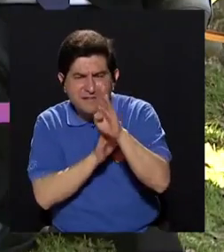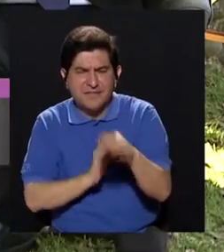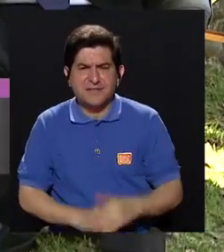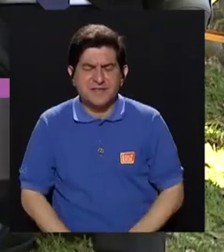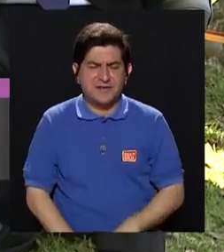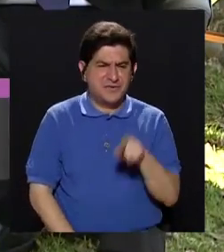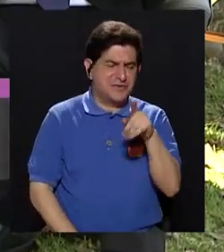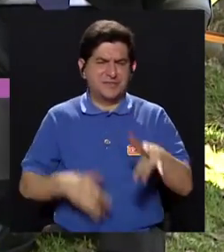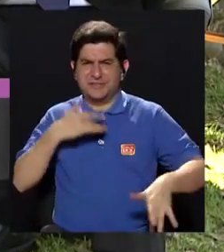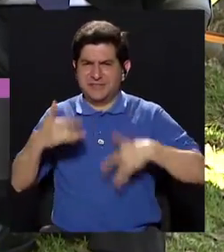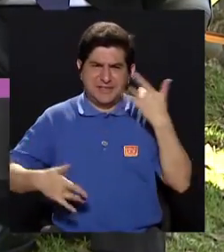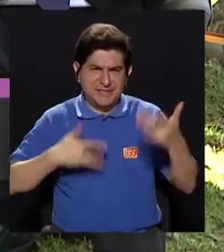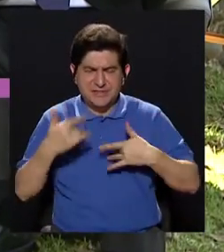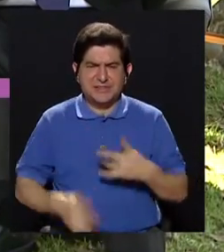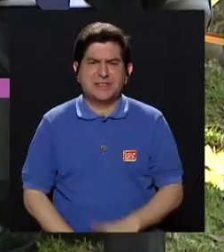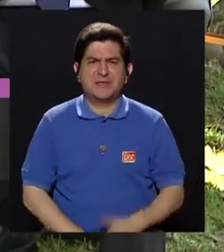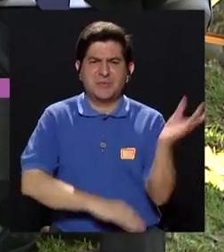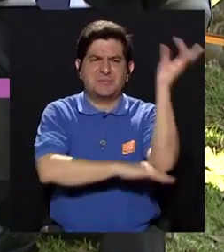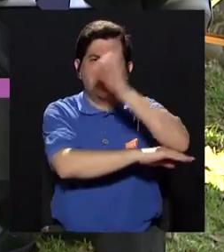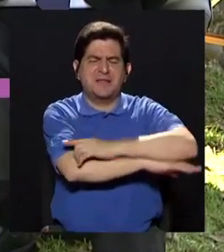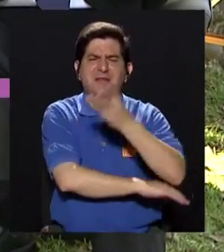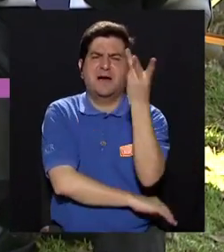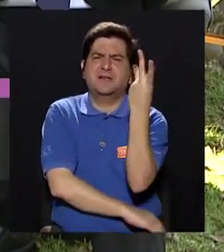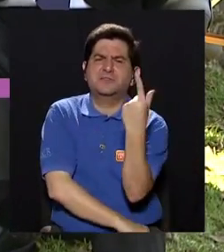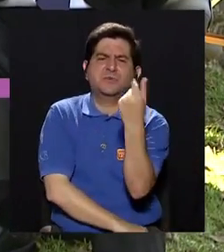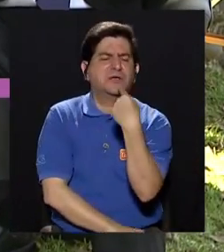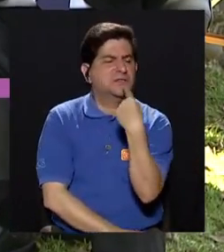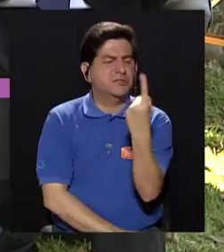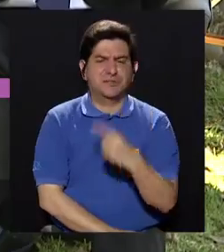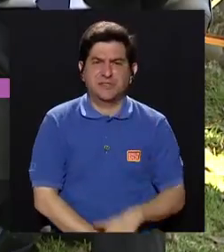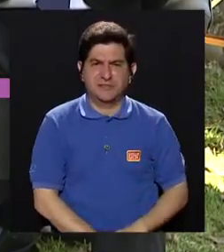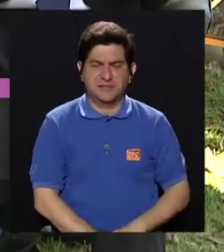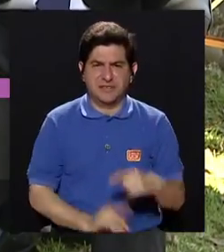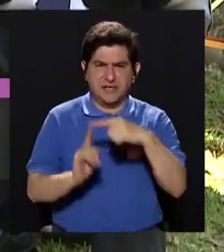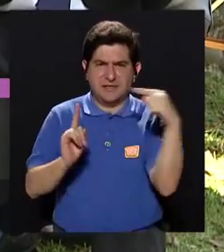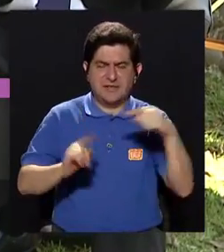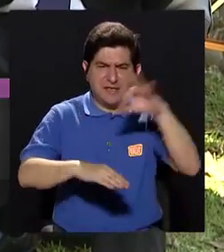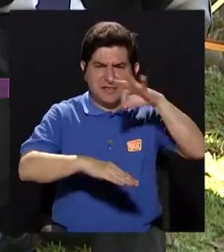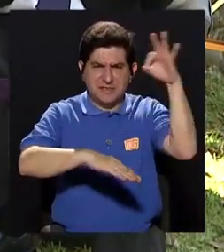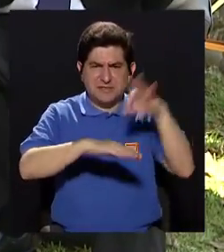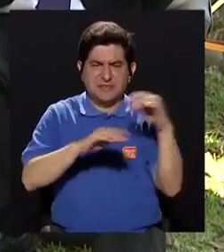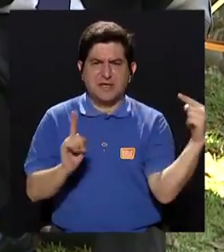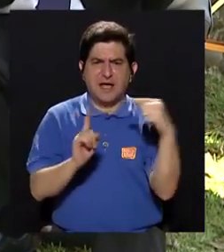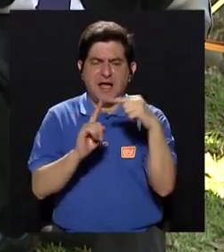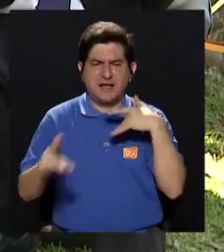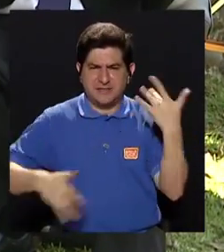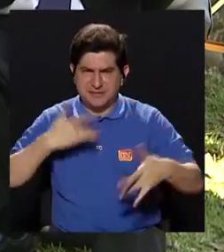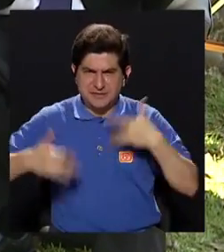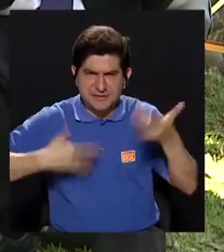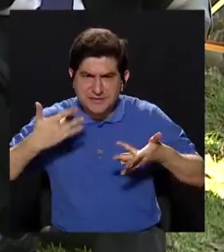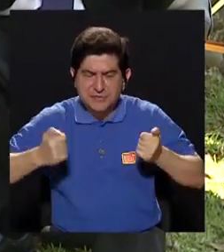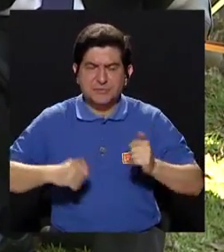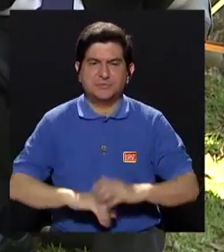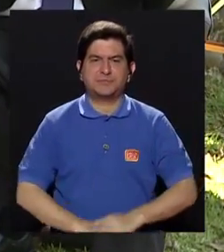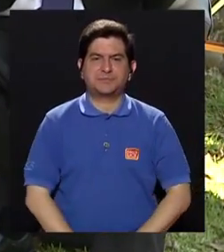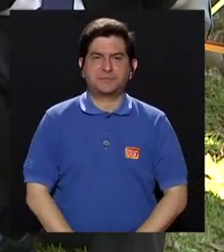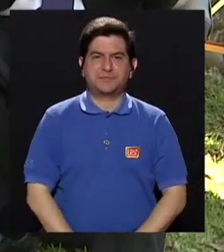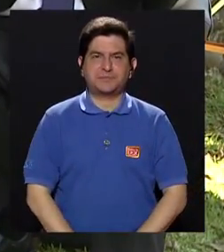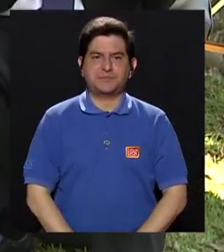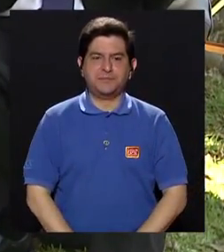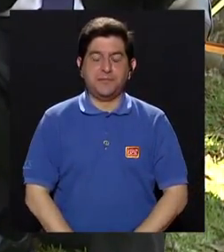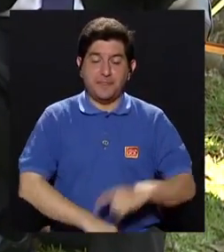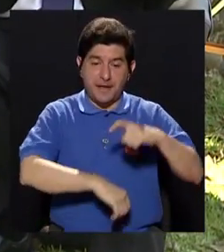los síntomas, ¿de cuántos días estamos hablando entre la picadura y el desarrollo de los síntomas? Bueno,